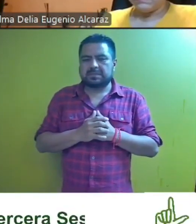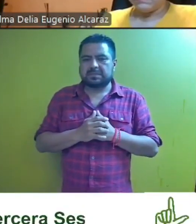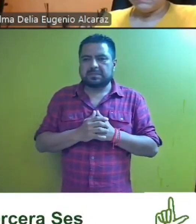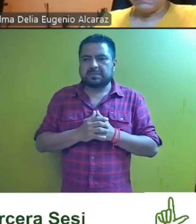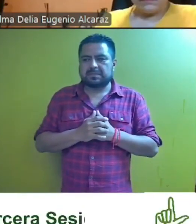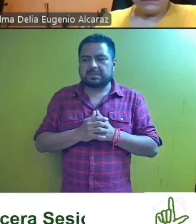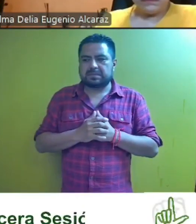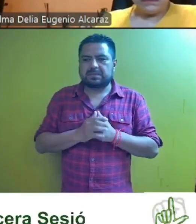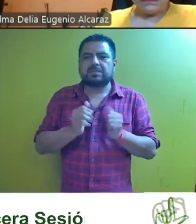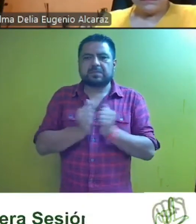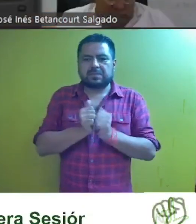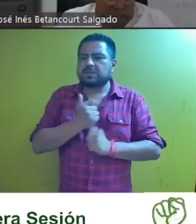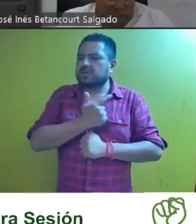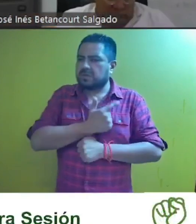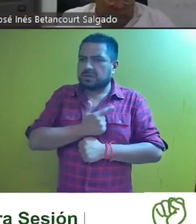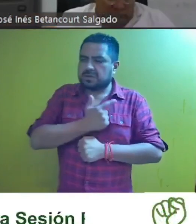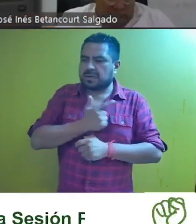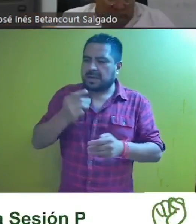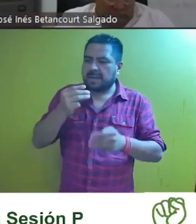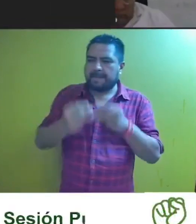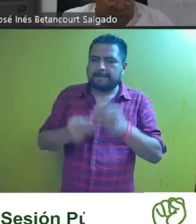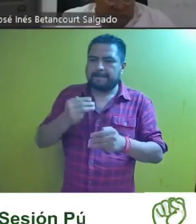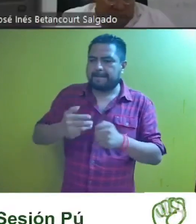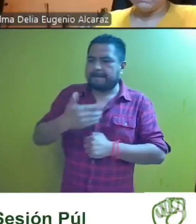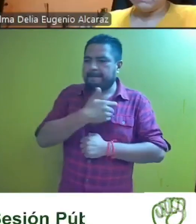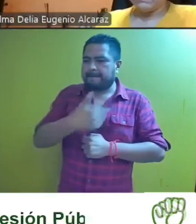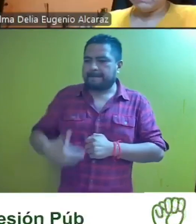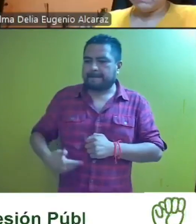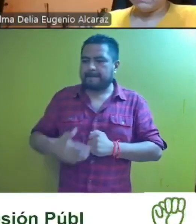con todo gusto magistrada presidenta